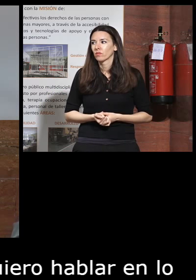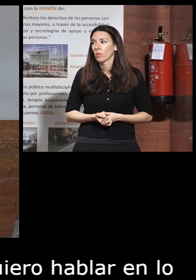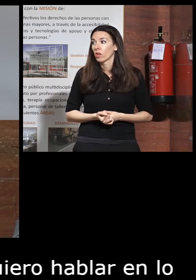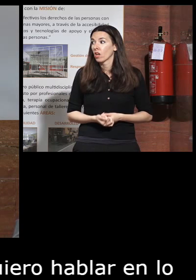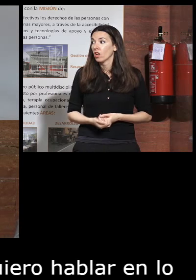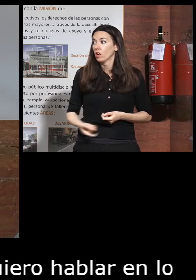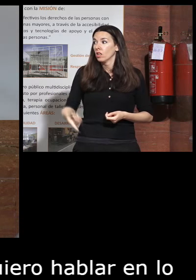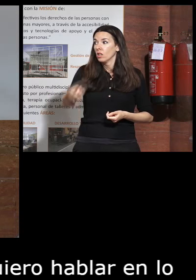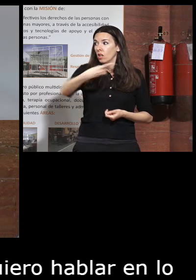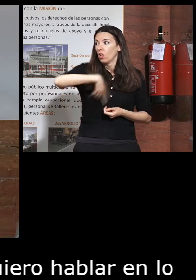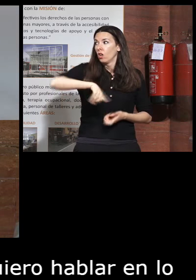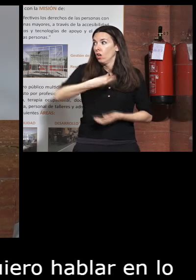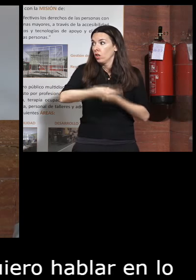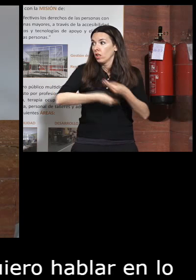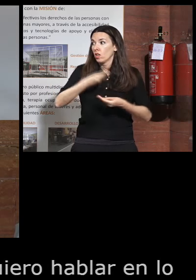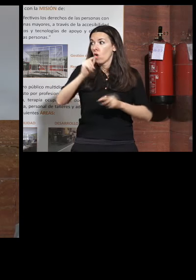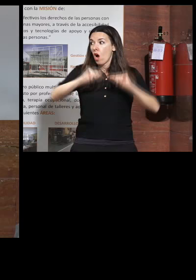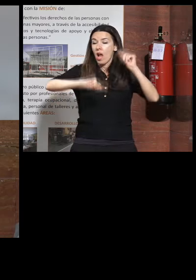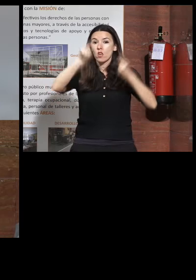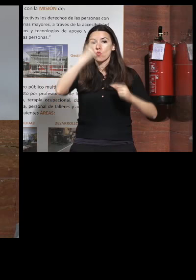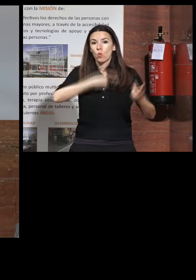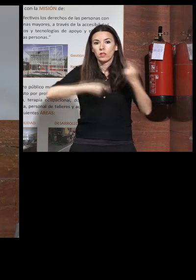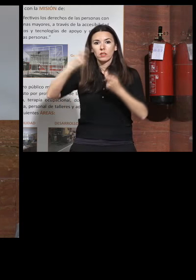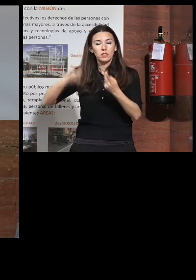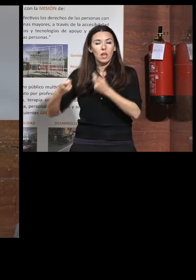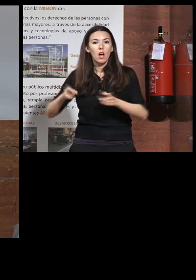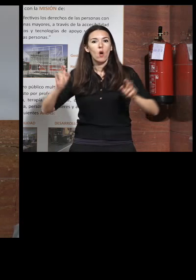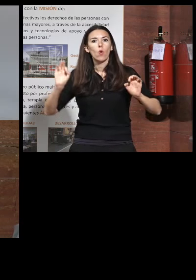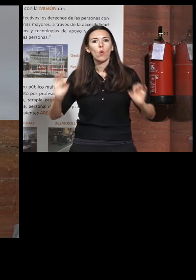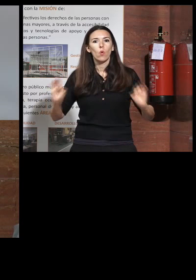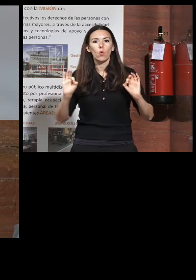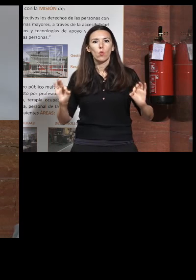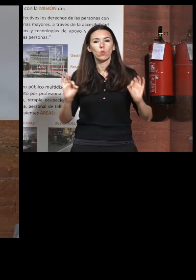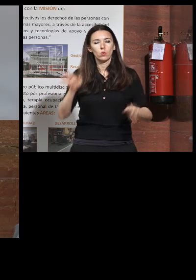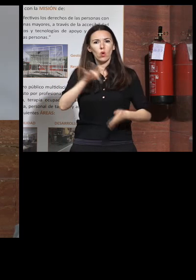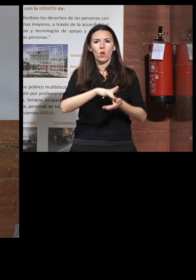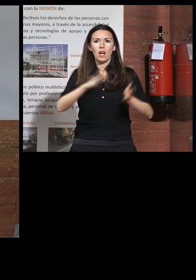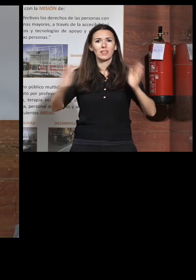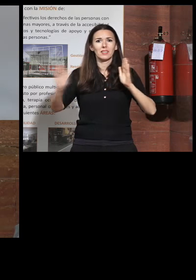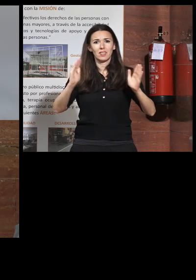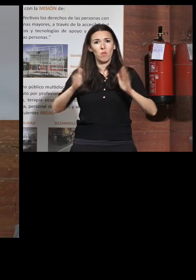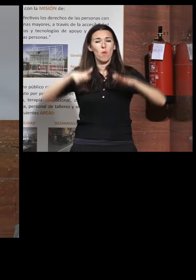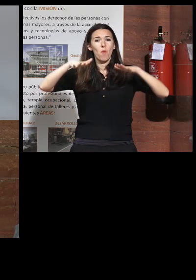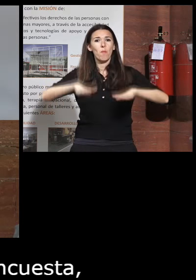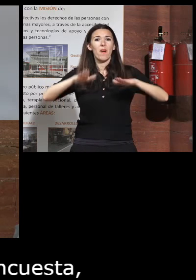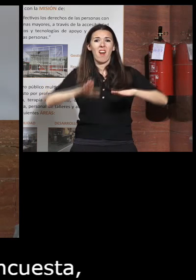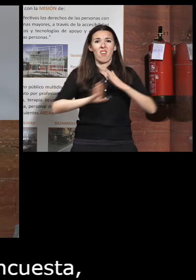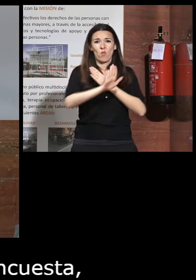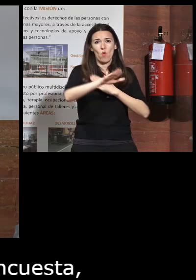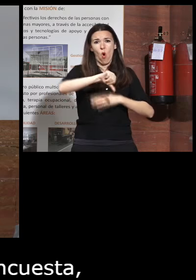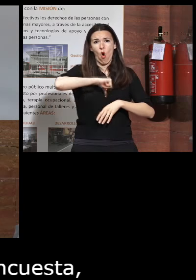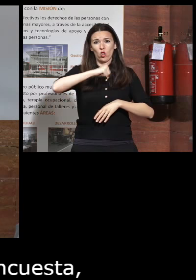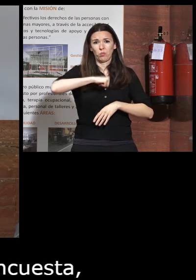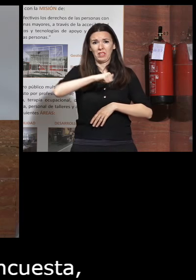hicimos una hacíamos una encuesta justamente se hizo durante un tiempo en la parada que hay frente al hospital clínico